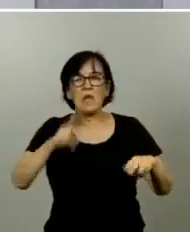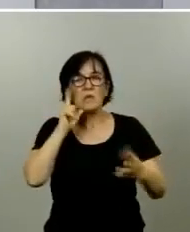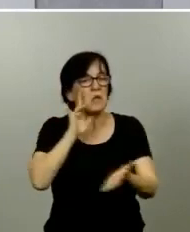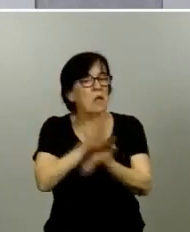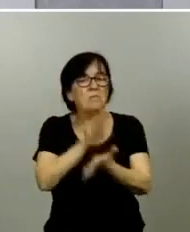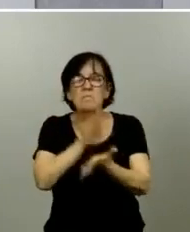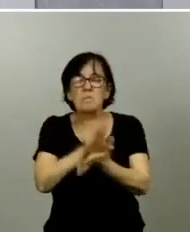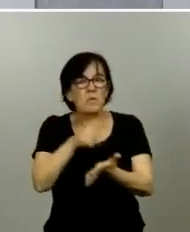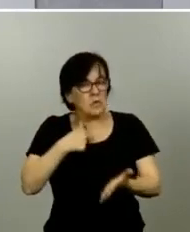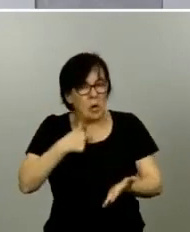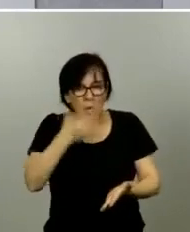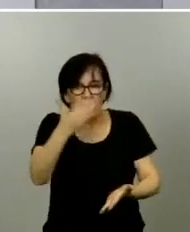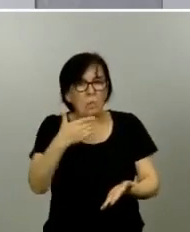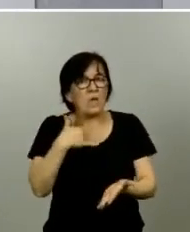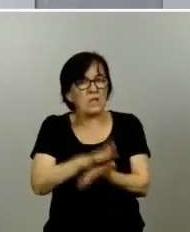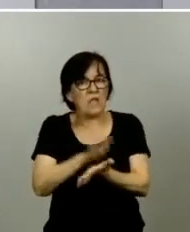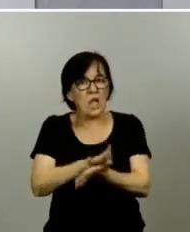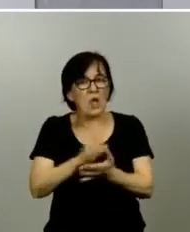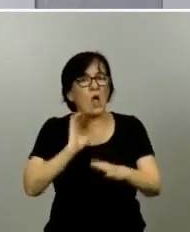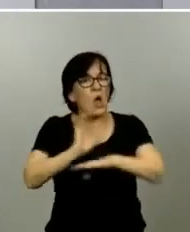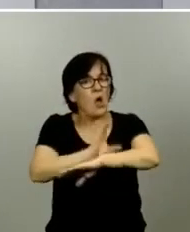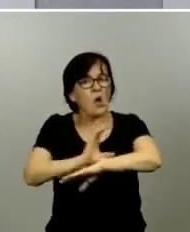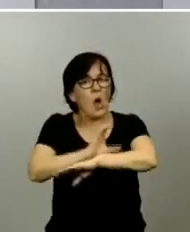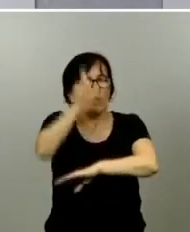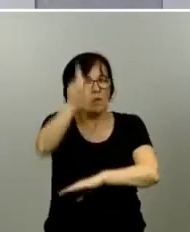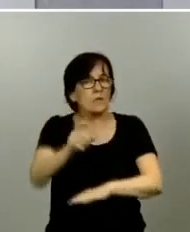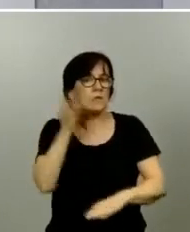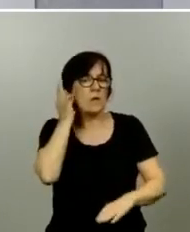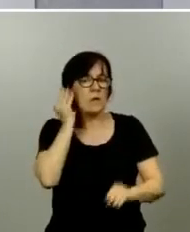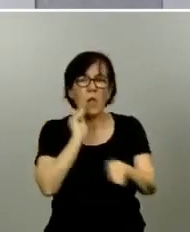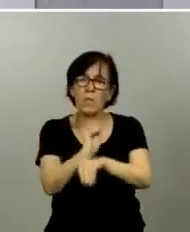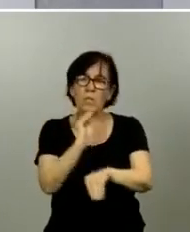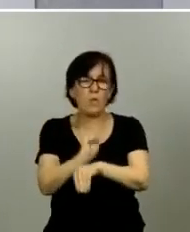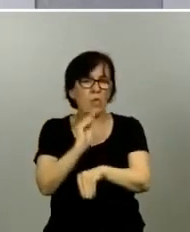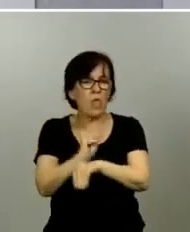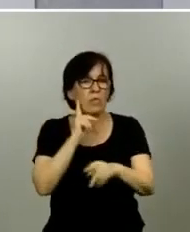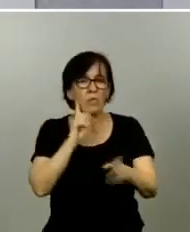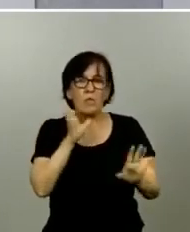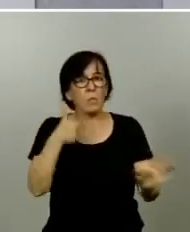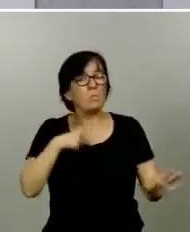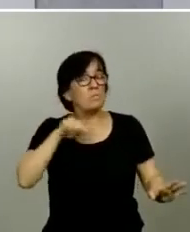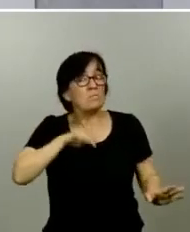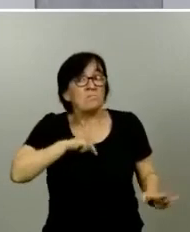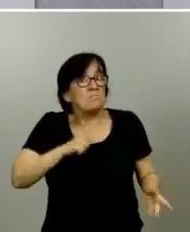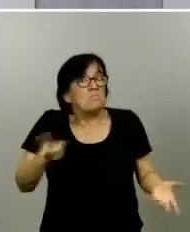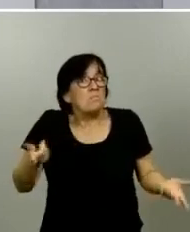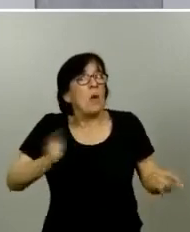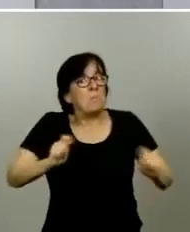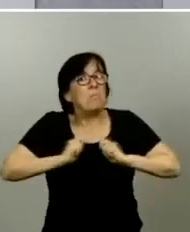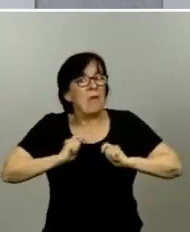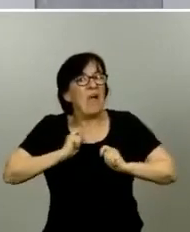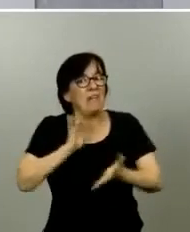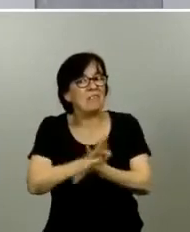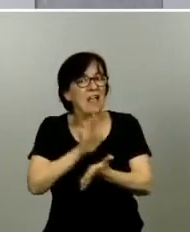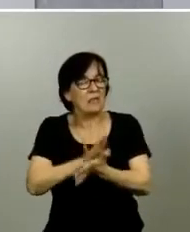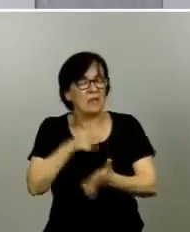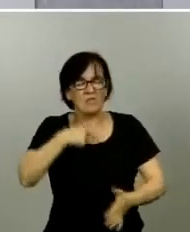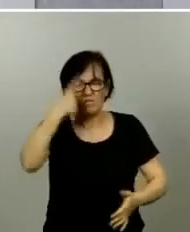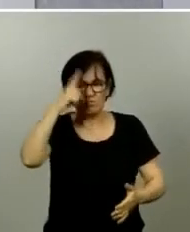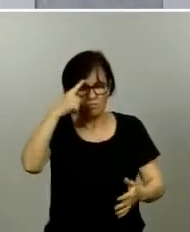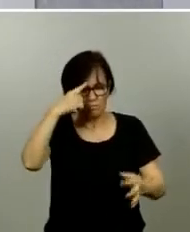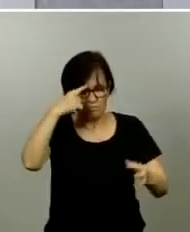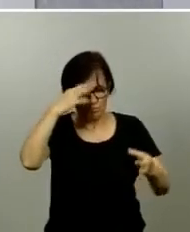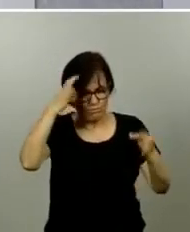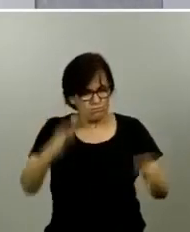de la consellera Alba Bargés pues la verdad es que me deja muy tranquilo es una persona muy concienzuda y